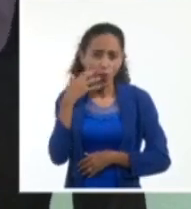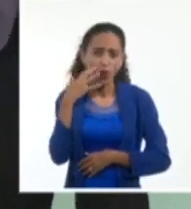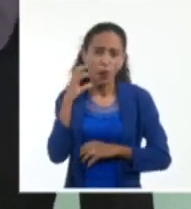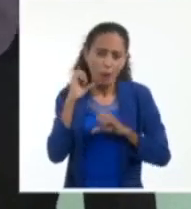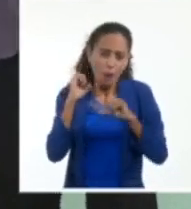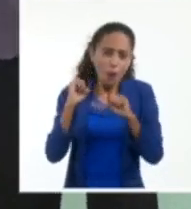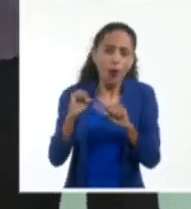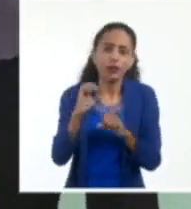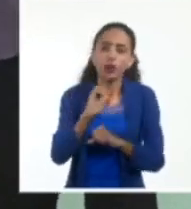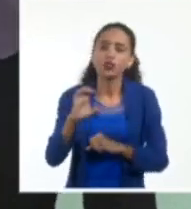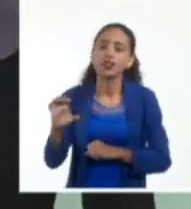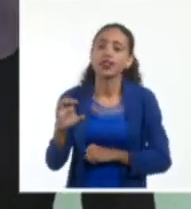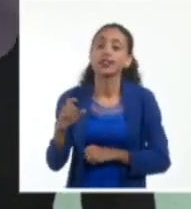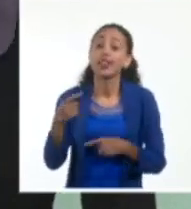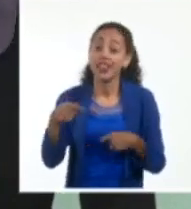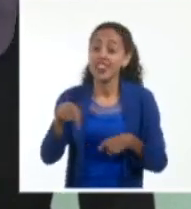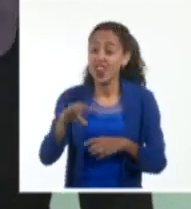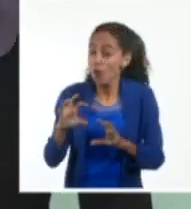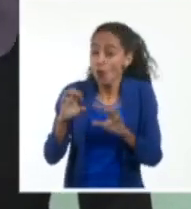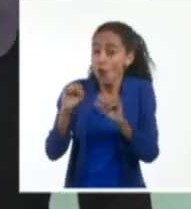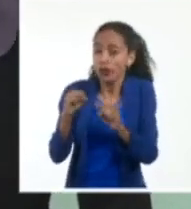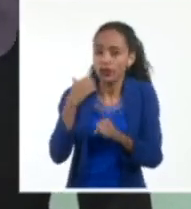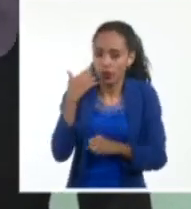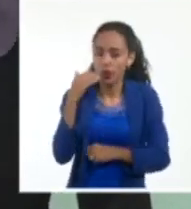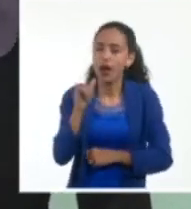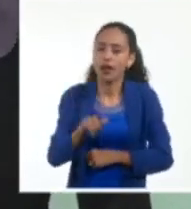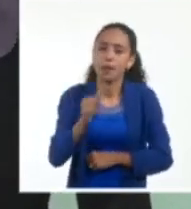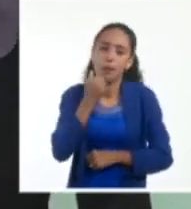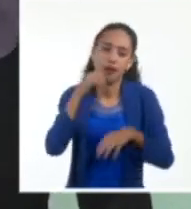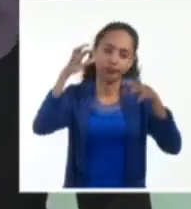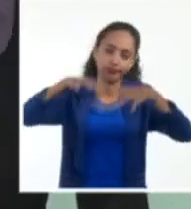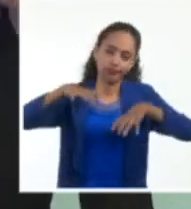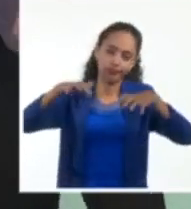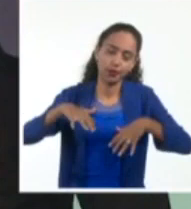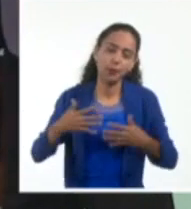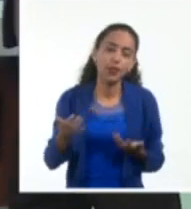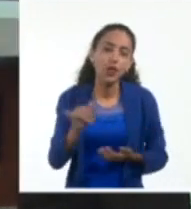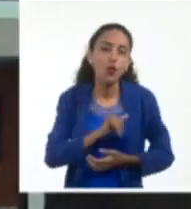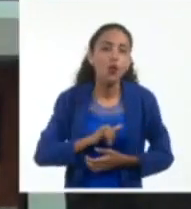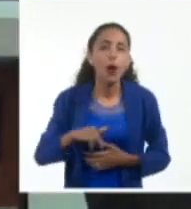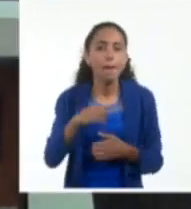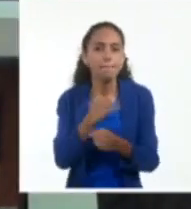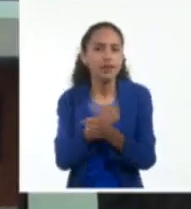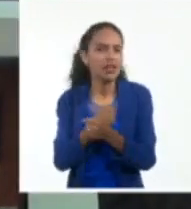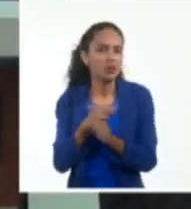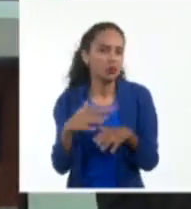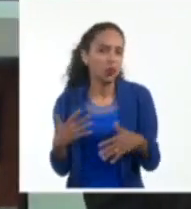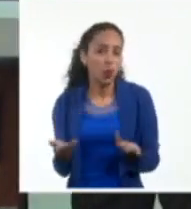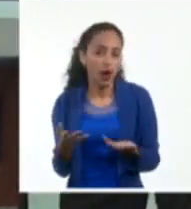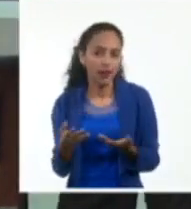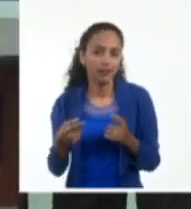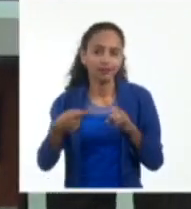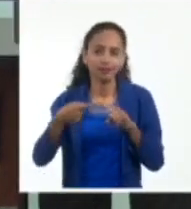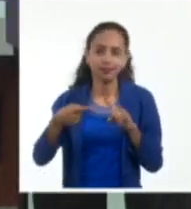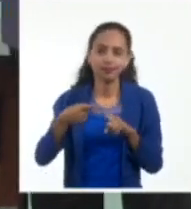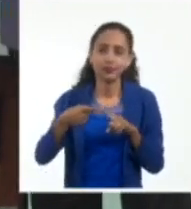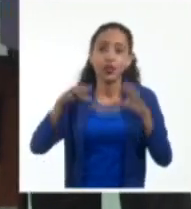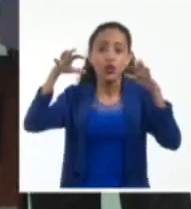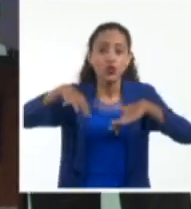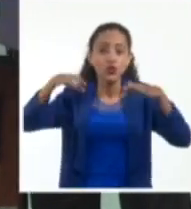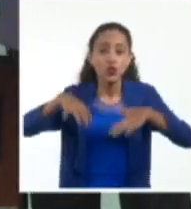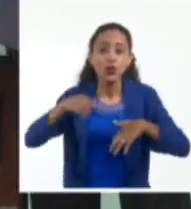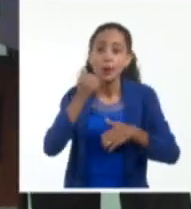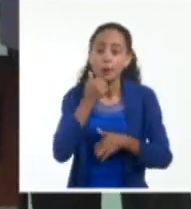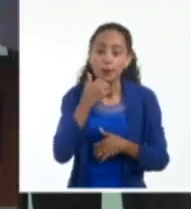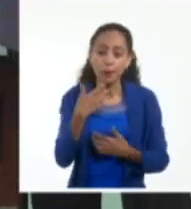del país donde debe estar la mayor afectación. En cuanto a los peligros que pudiéramos estar esperando, bueno, pueden ver aquí las lluvias que se han incrementado